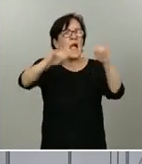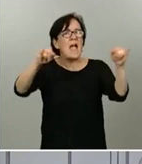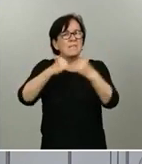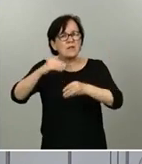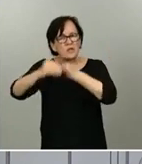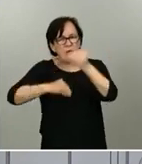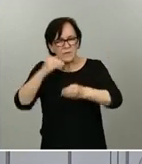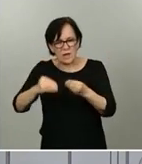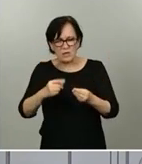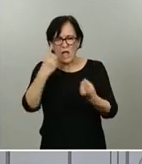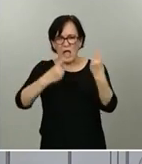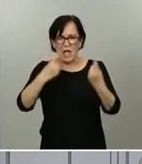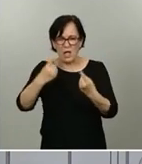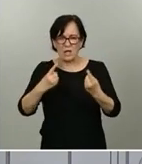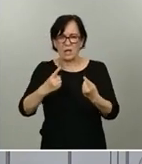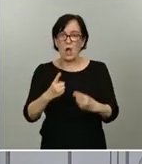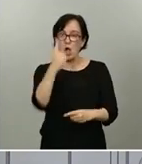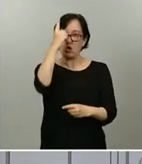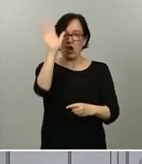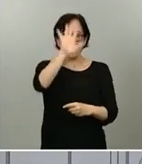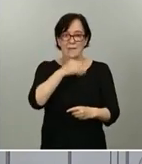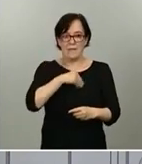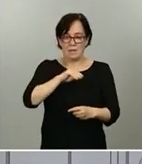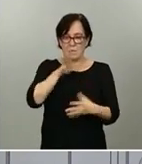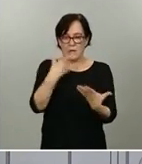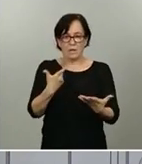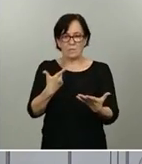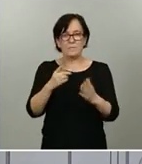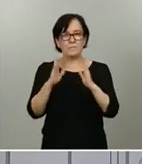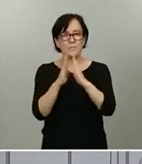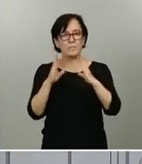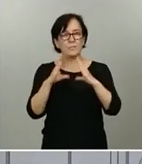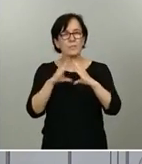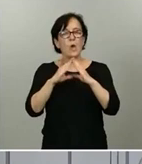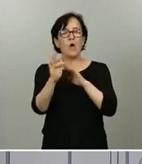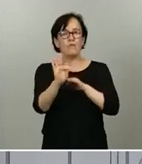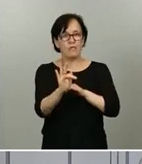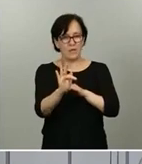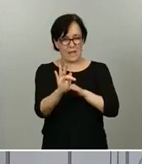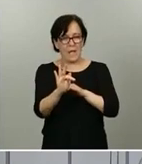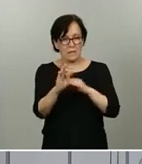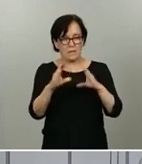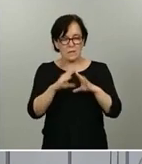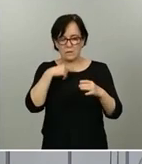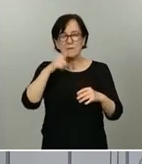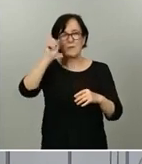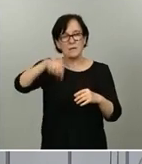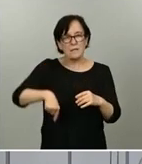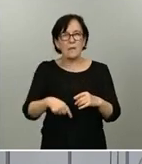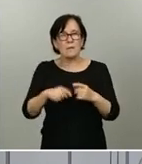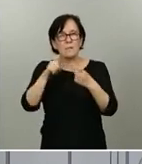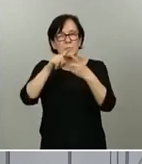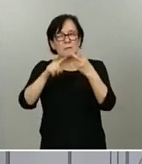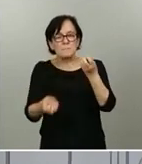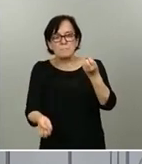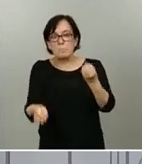algunas comunidades del norte de España, asociadas a un funeral, y además tuvimos otros brotes